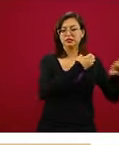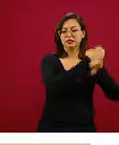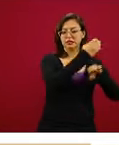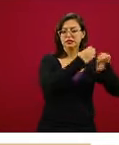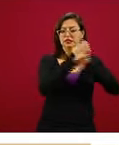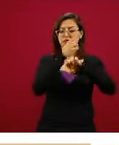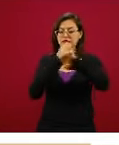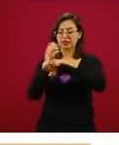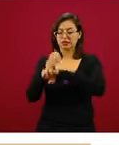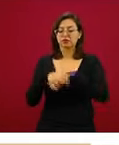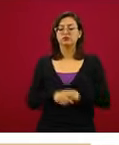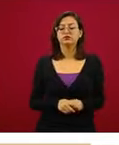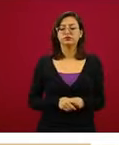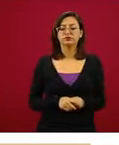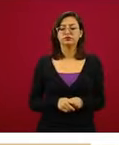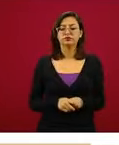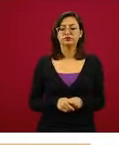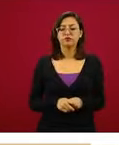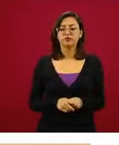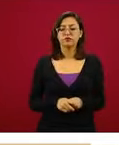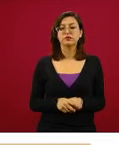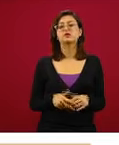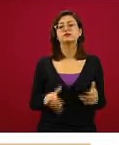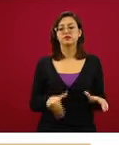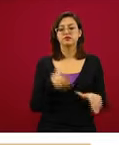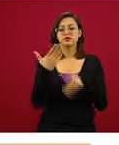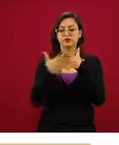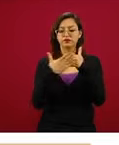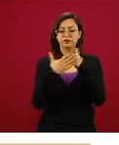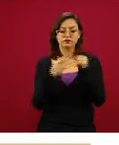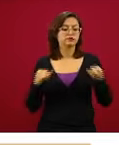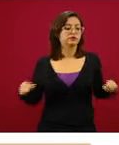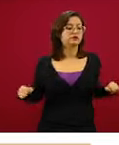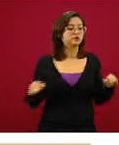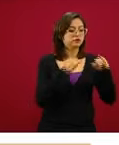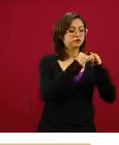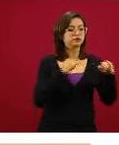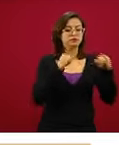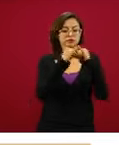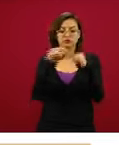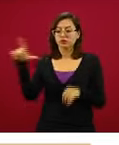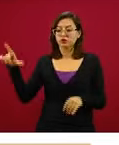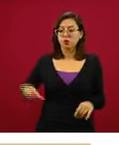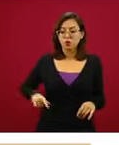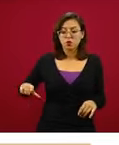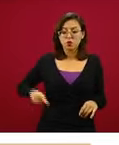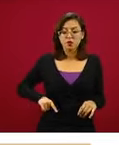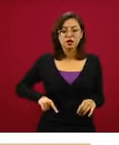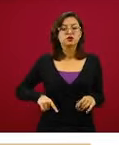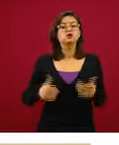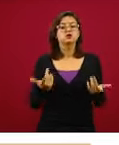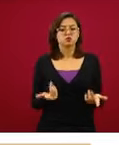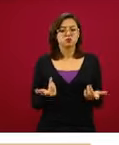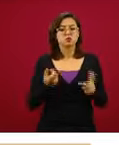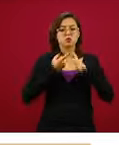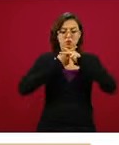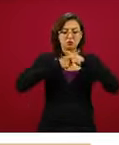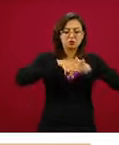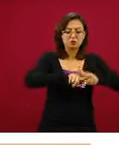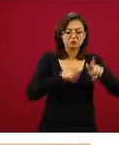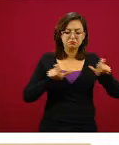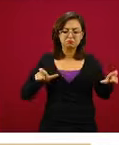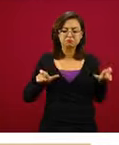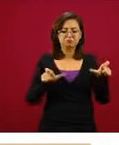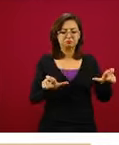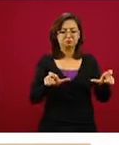días habrá una colaboración institucional y entre gobiernos para la implementación de cercos sanitarios para proteger